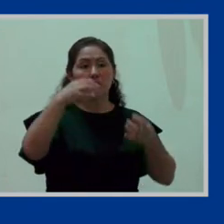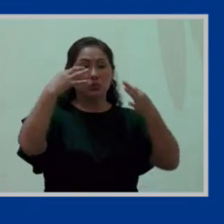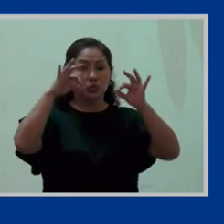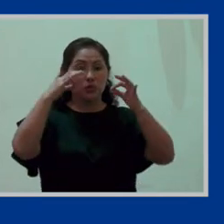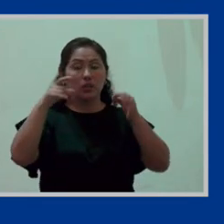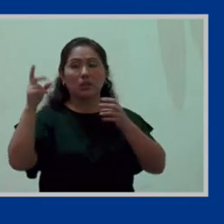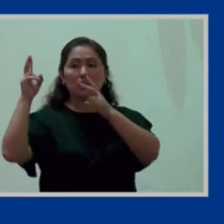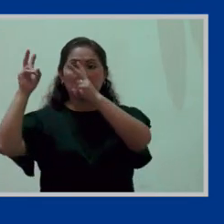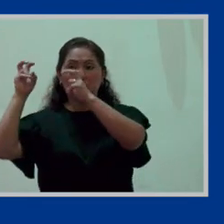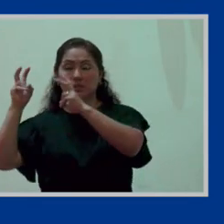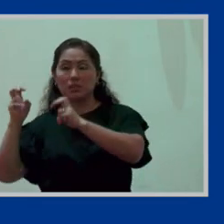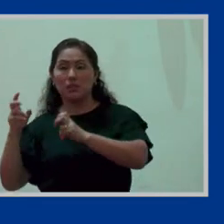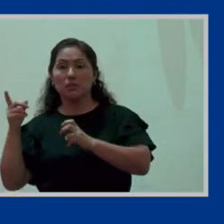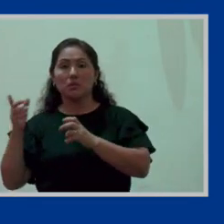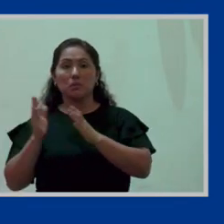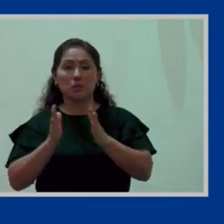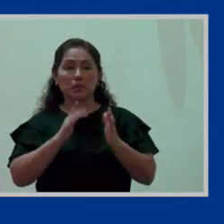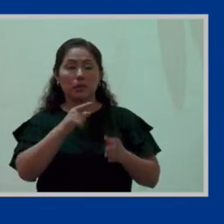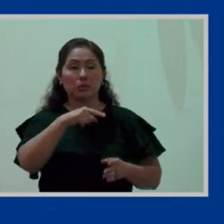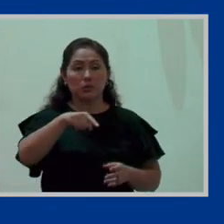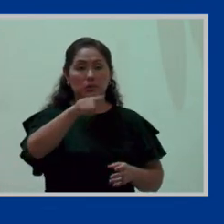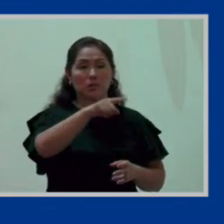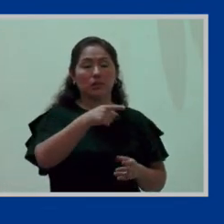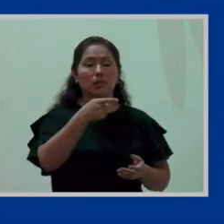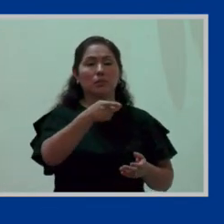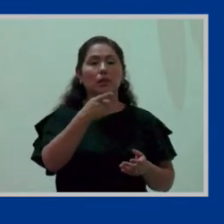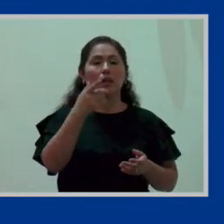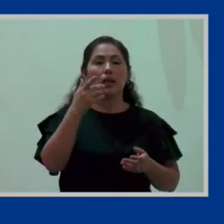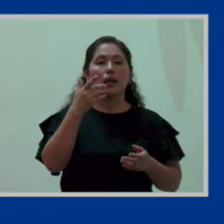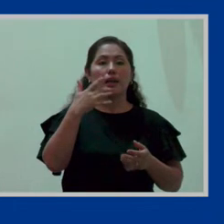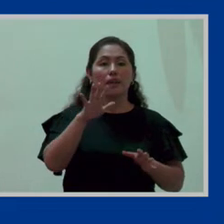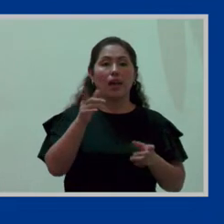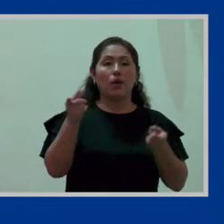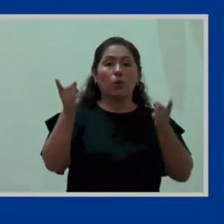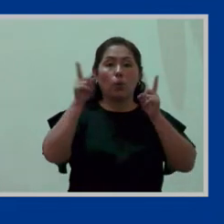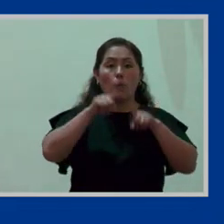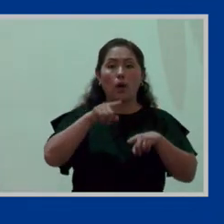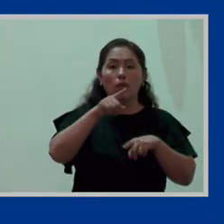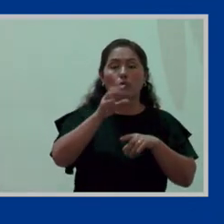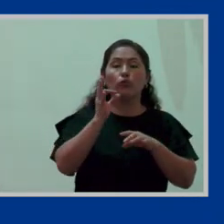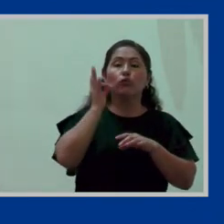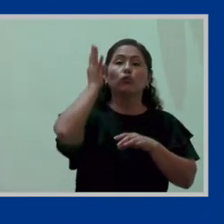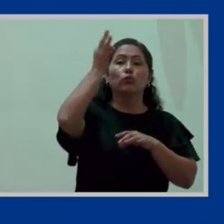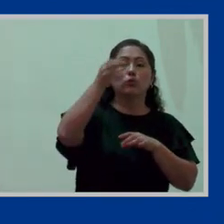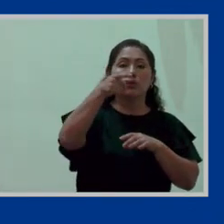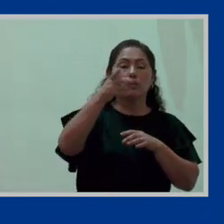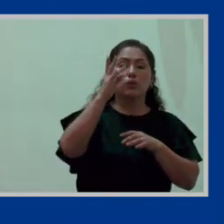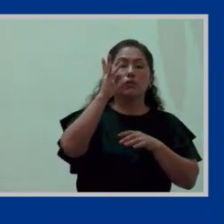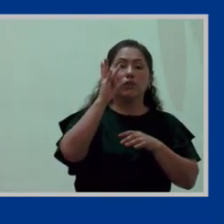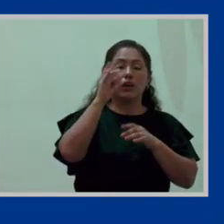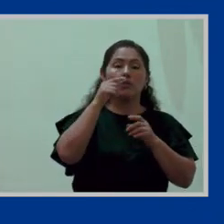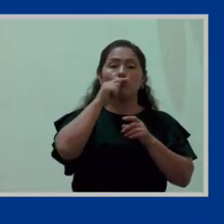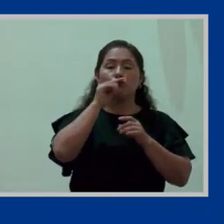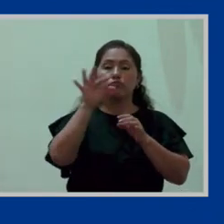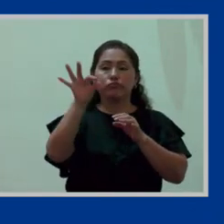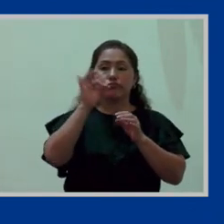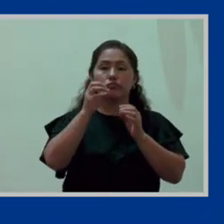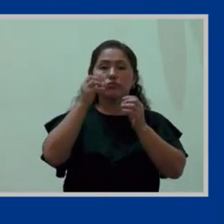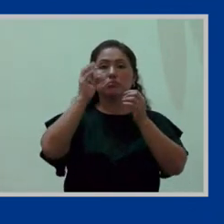temas los van a preparar a ustedes para que al momento en que ustedes con su pareja decidan formar una familia,